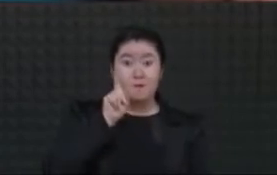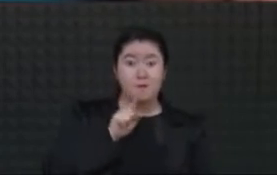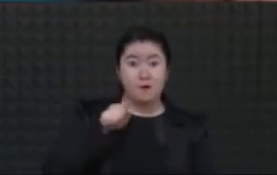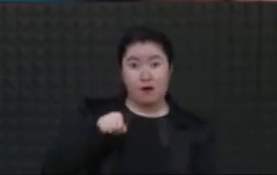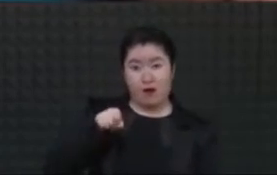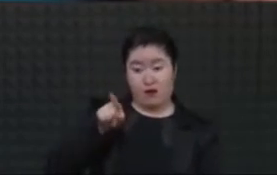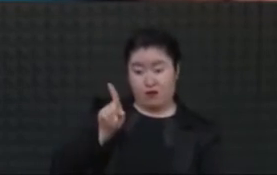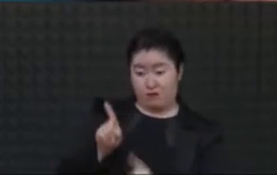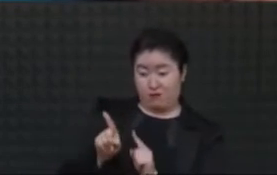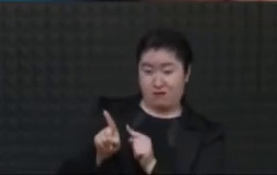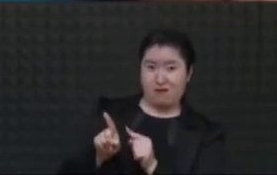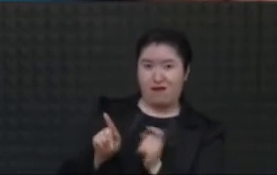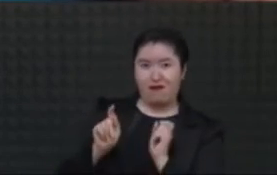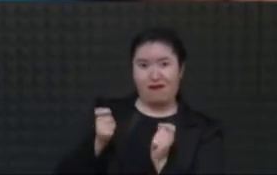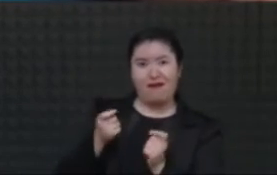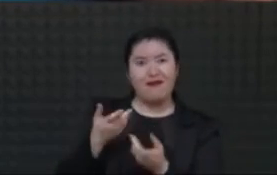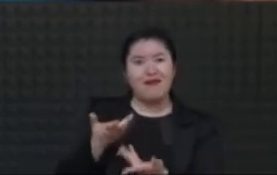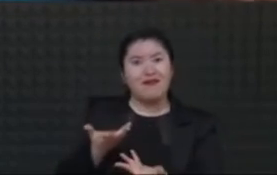fácil?